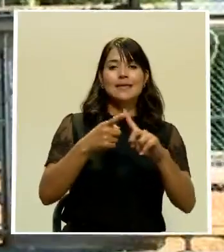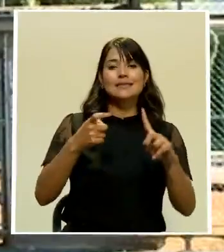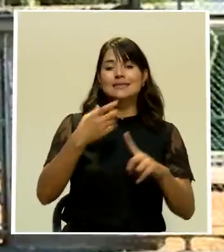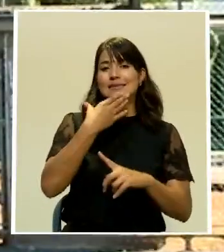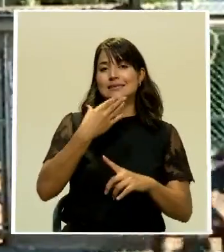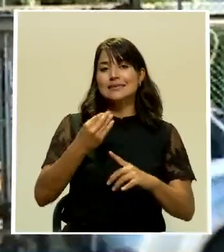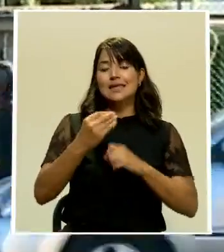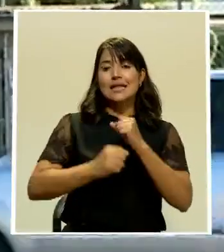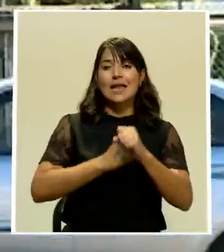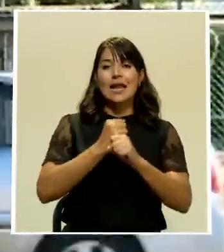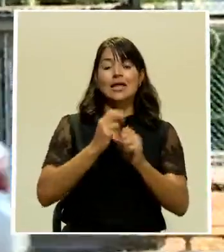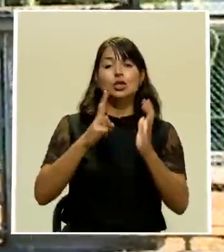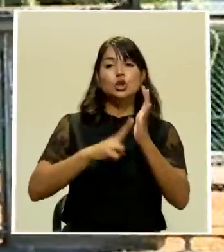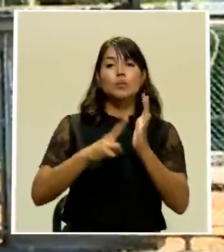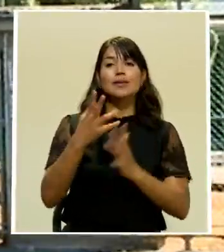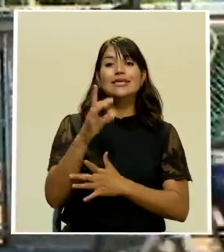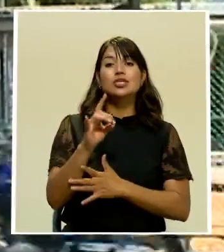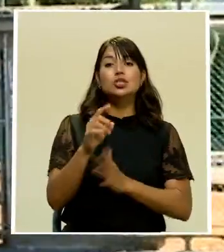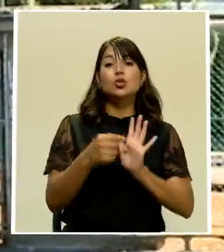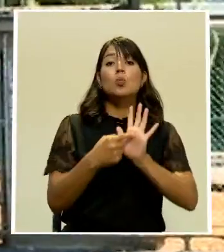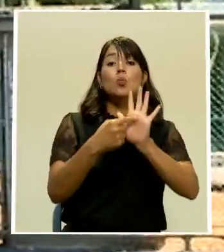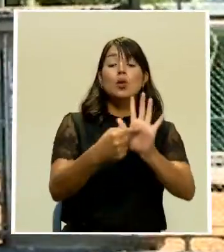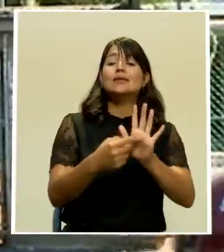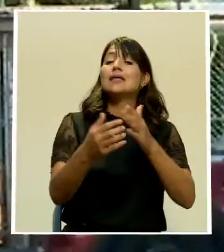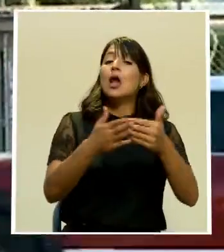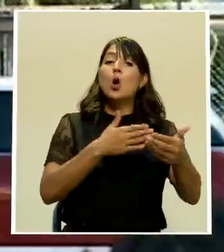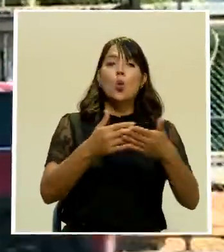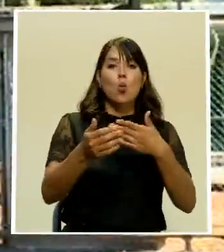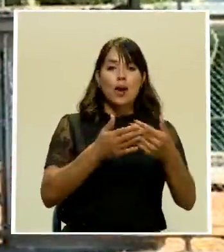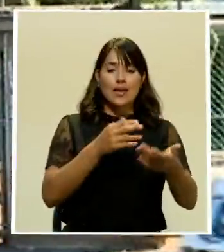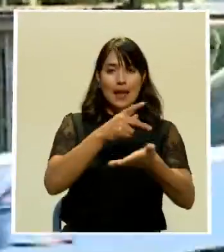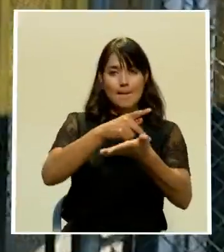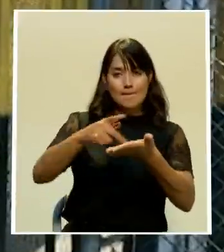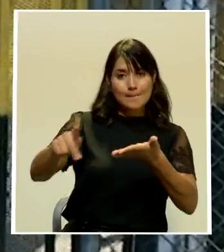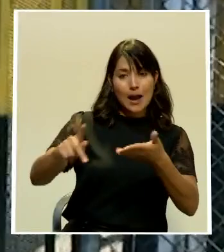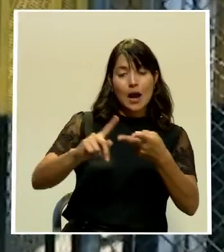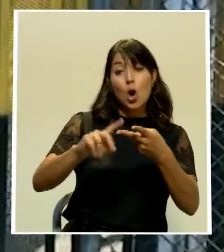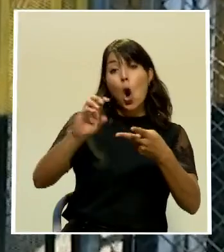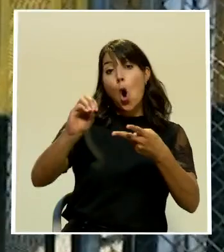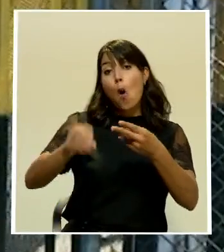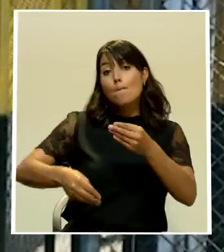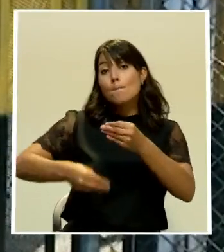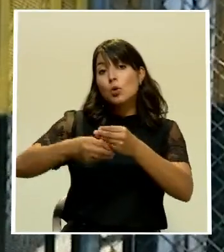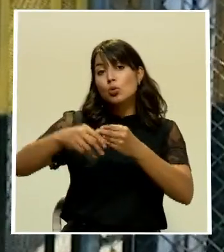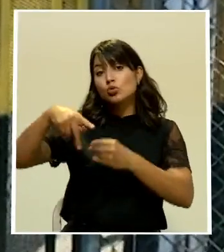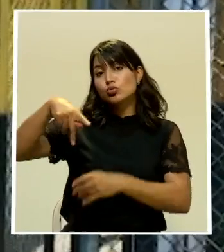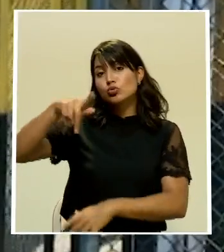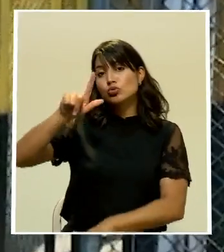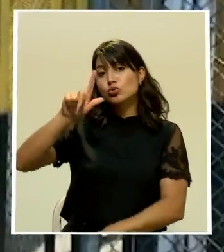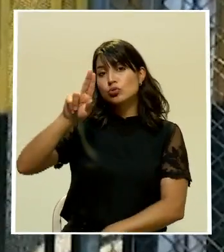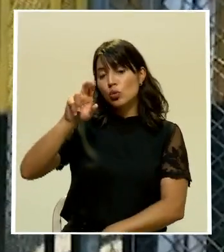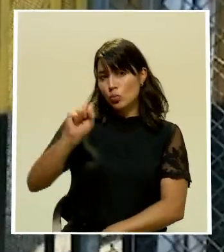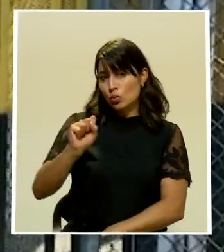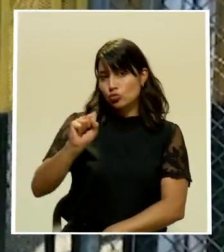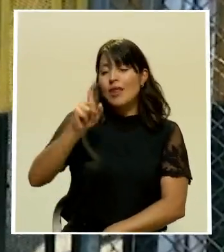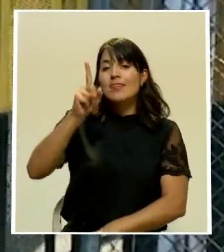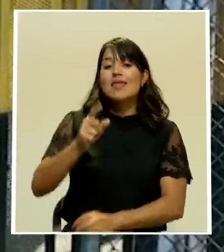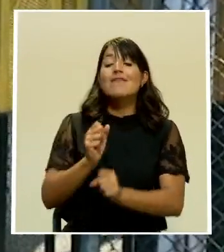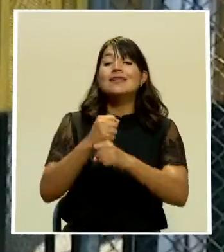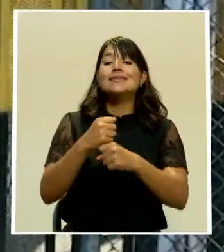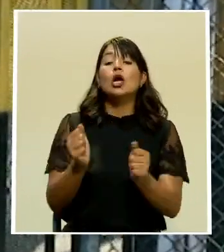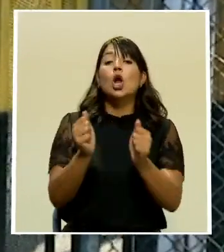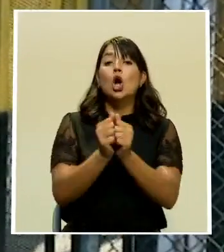2018, muestra que cualquier compensación salarial o plus se debe de hacer por medio de una ley.